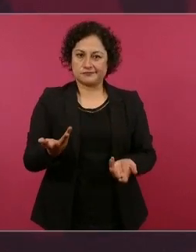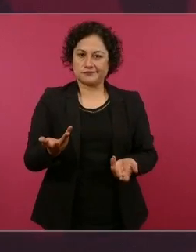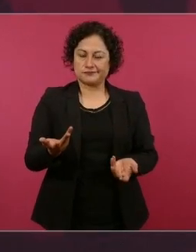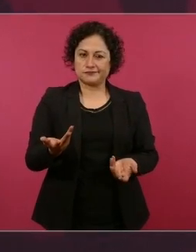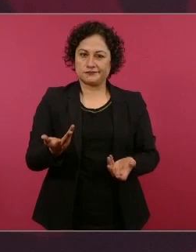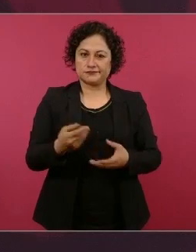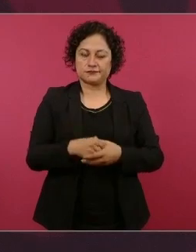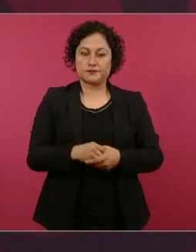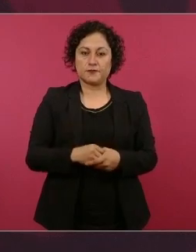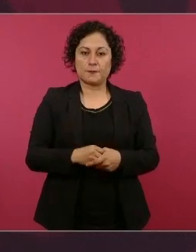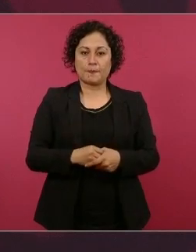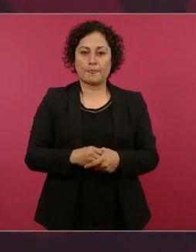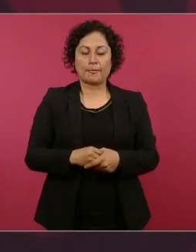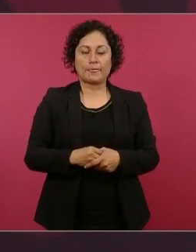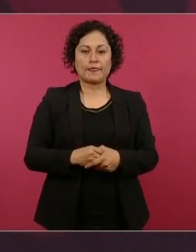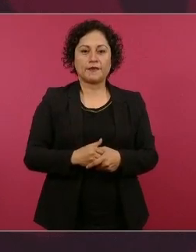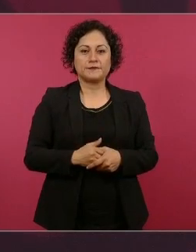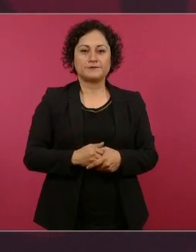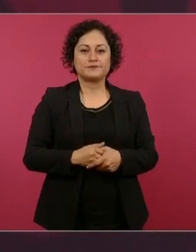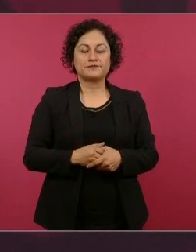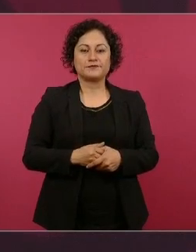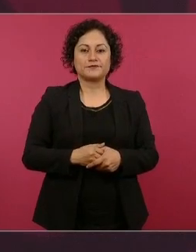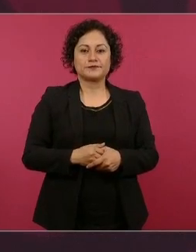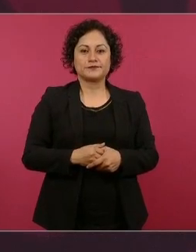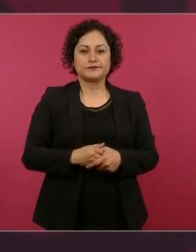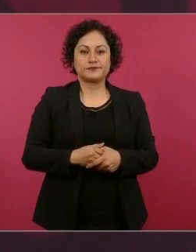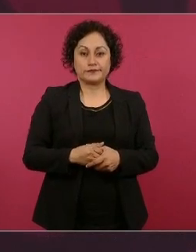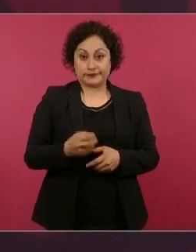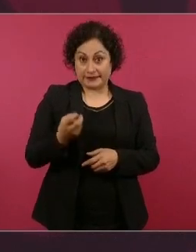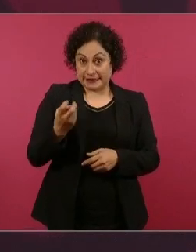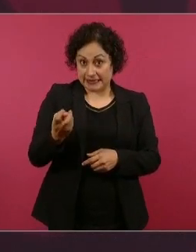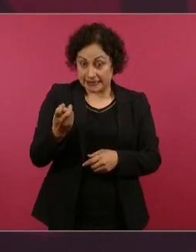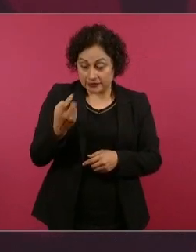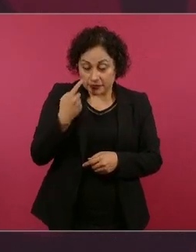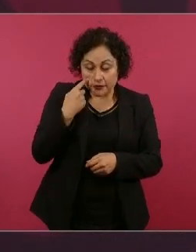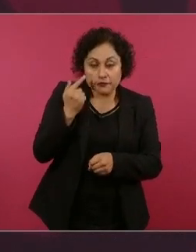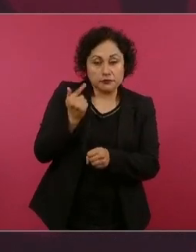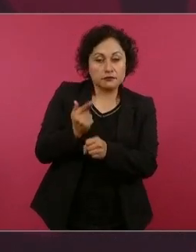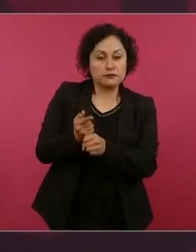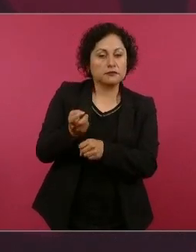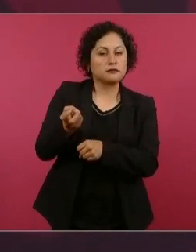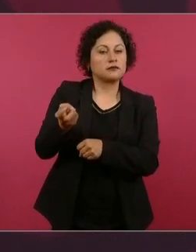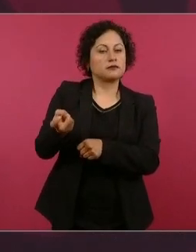sobre todo en el caso de los jóvenes.